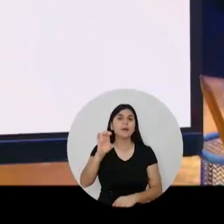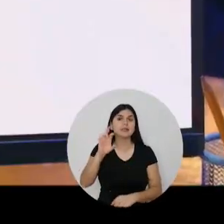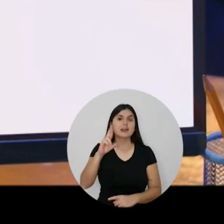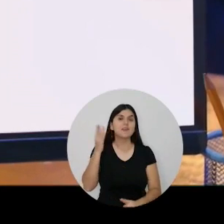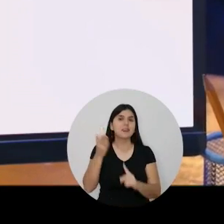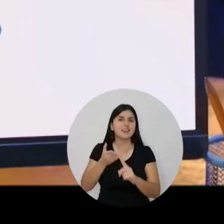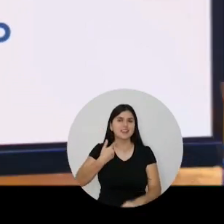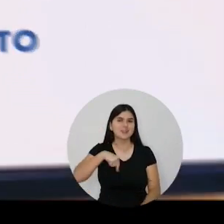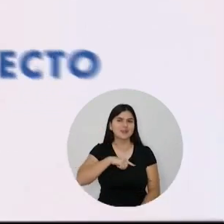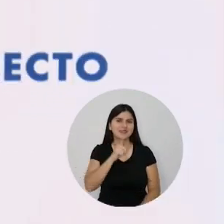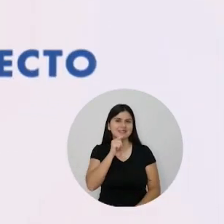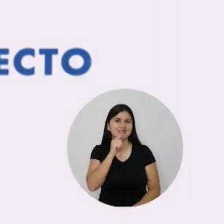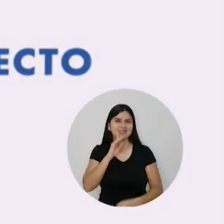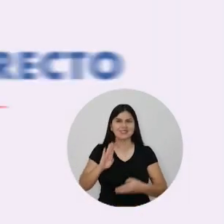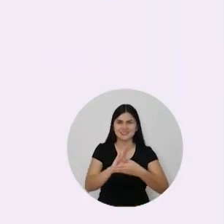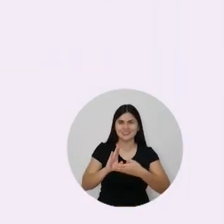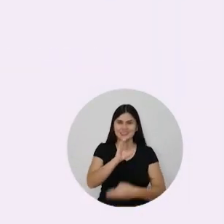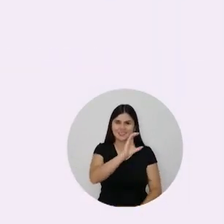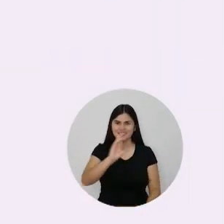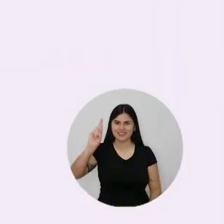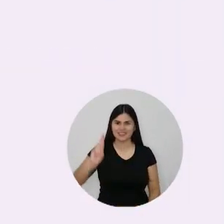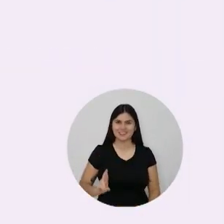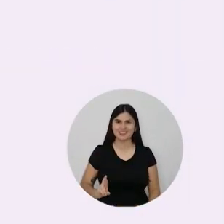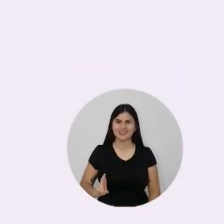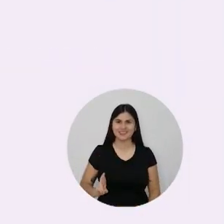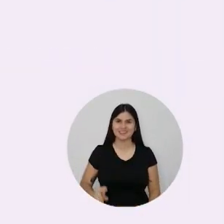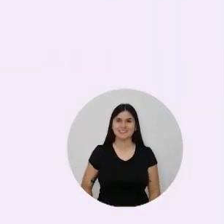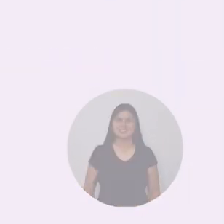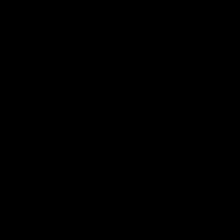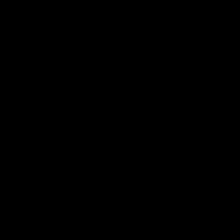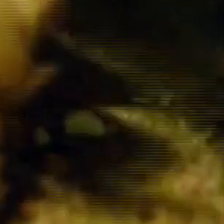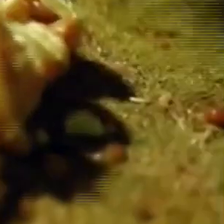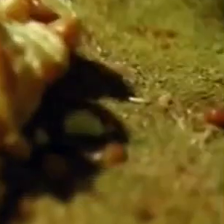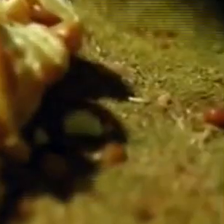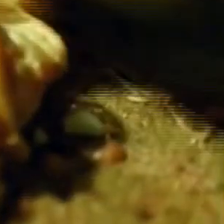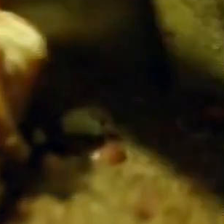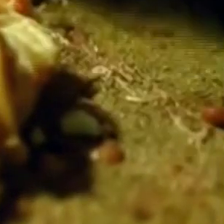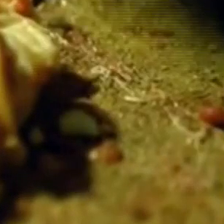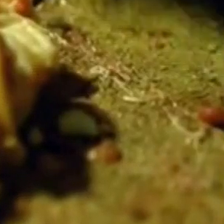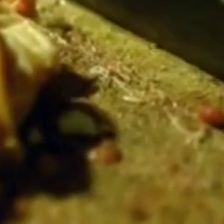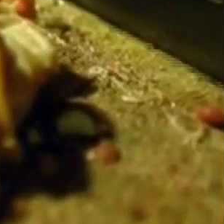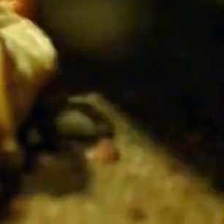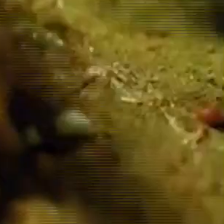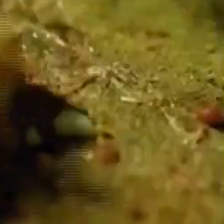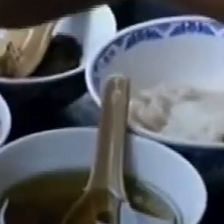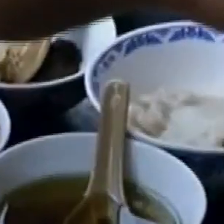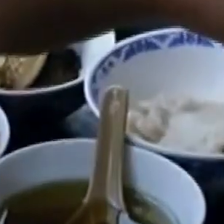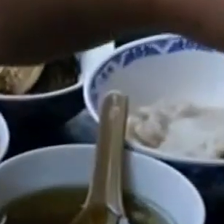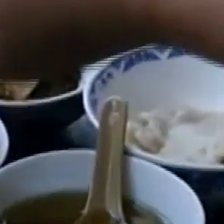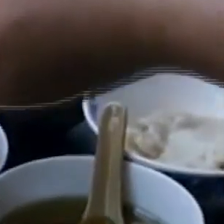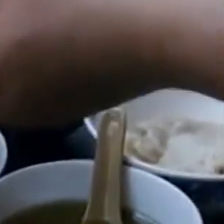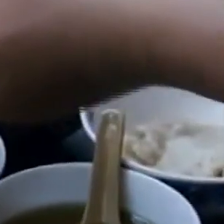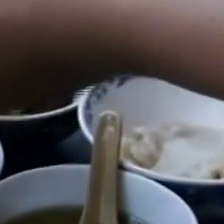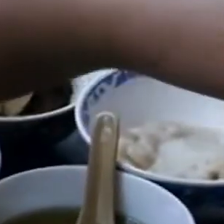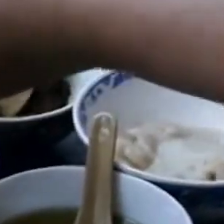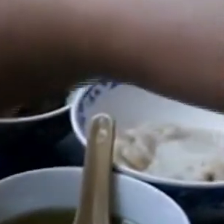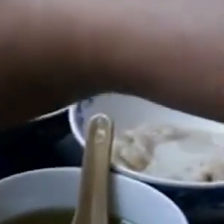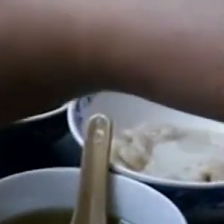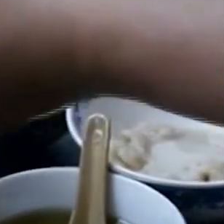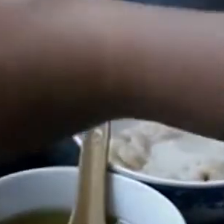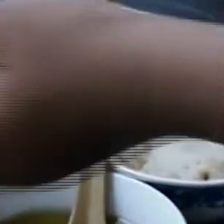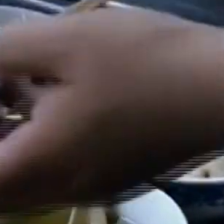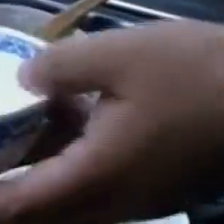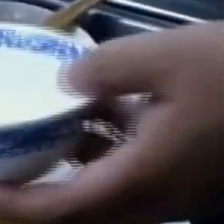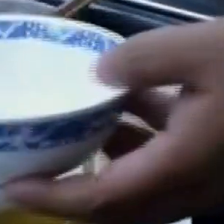en BCR Directo. Somos el Banco de Costa Rica. En nuestro bloque Delicias del Mundo en tu Cocina,